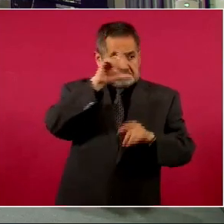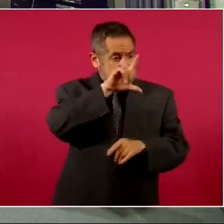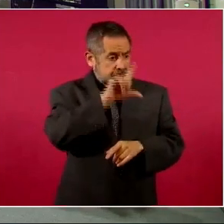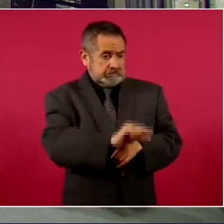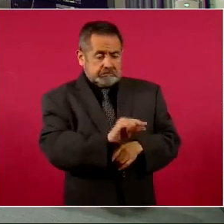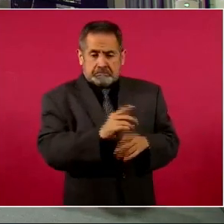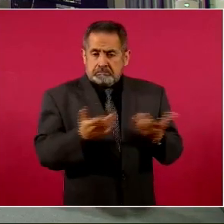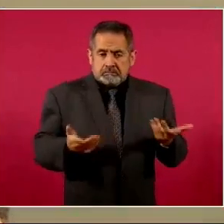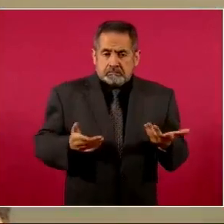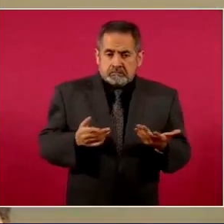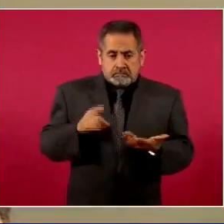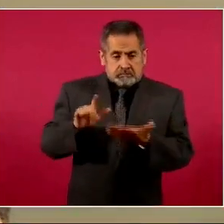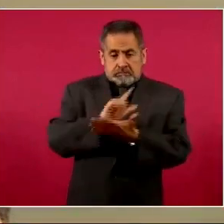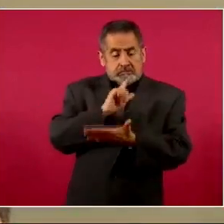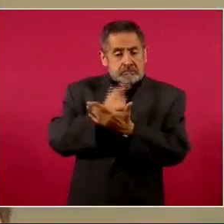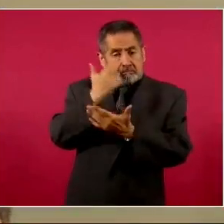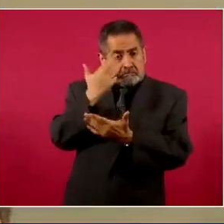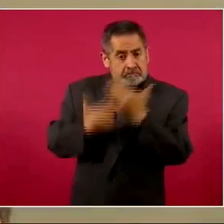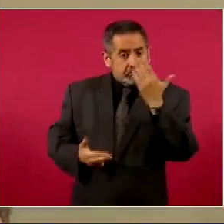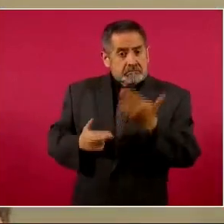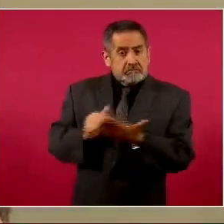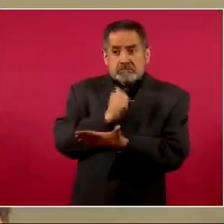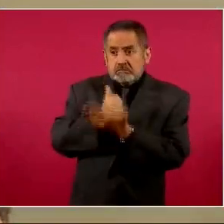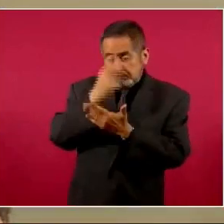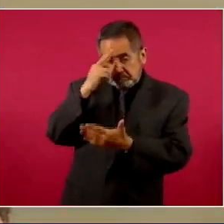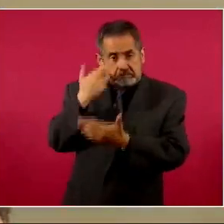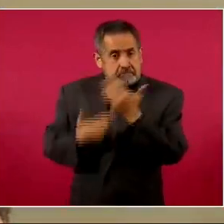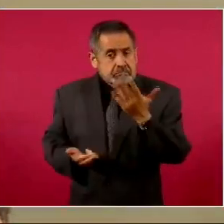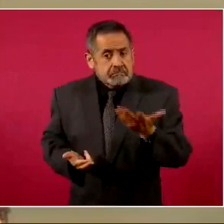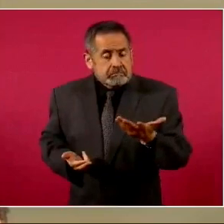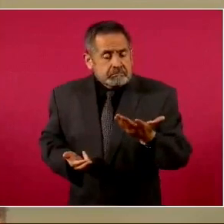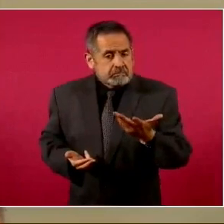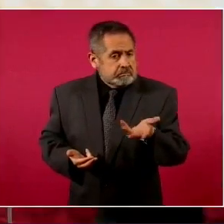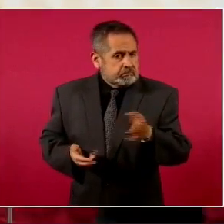parte de las leyes de la Ciudad de México. Bueno,